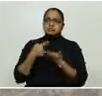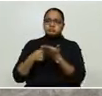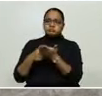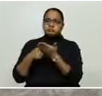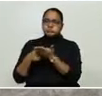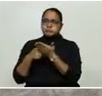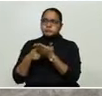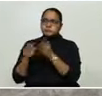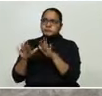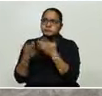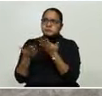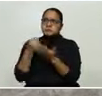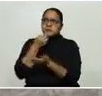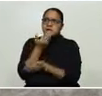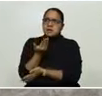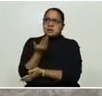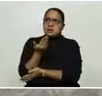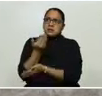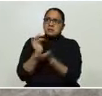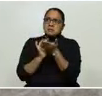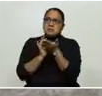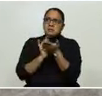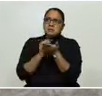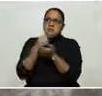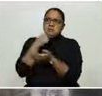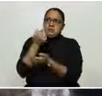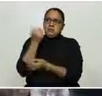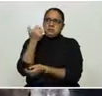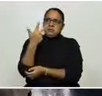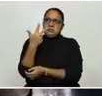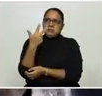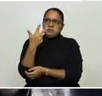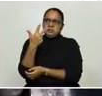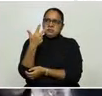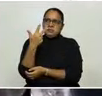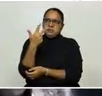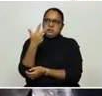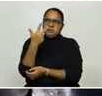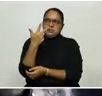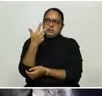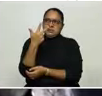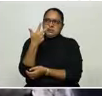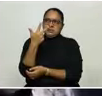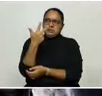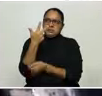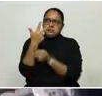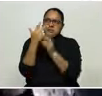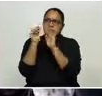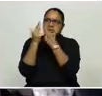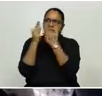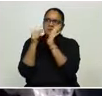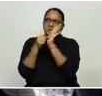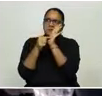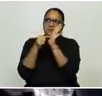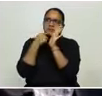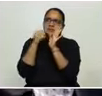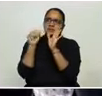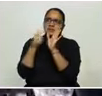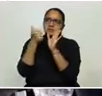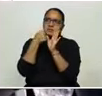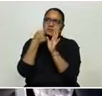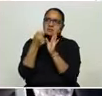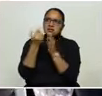definición del tratamiento de los tres, para atender los tres casos de pacientes, el leve, moderado y el